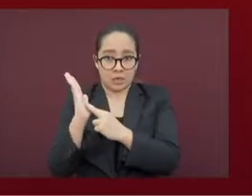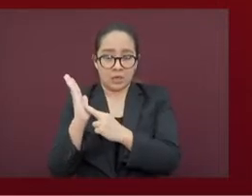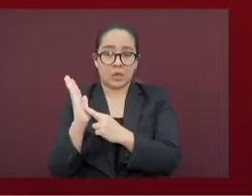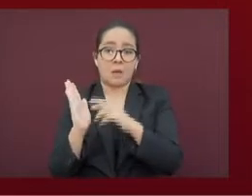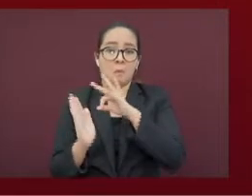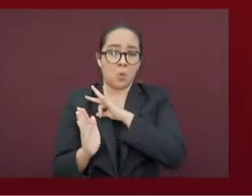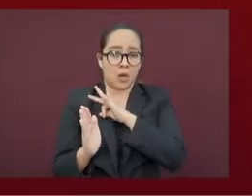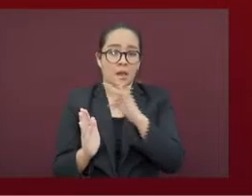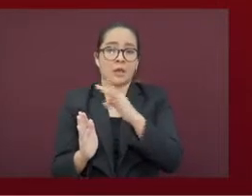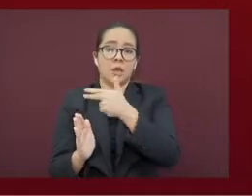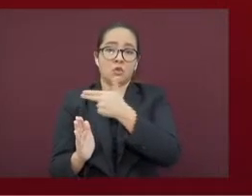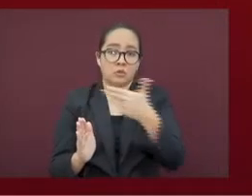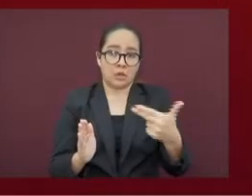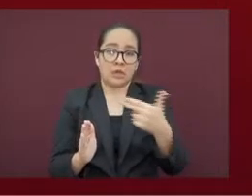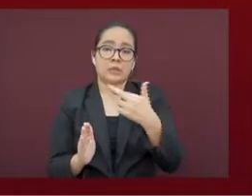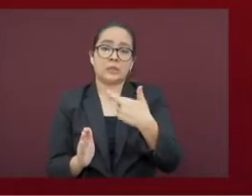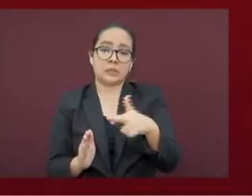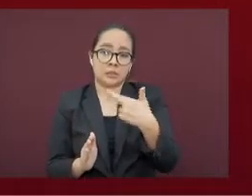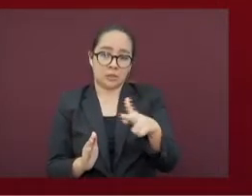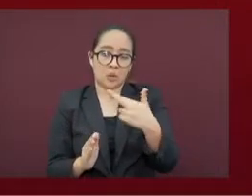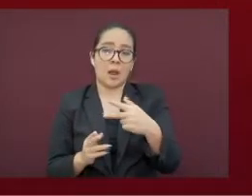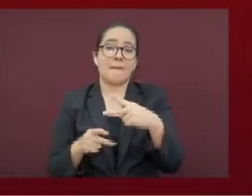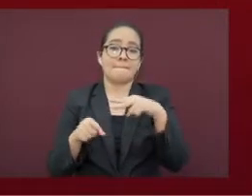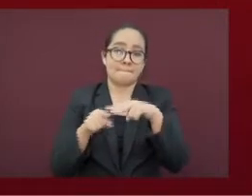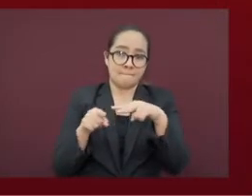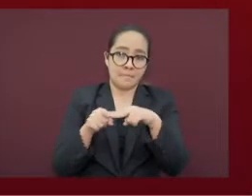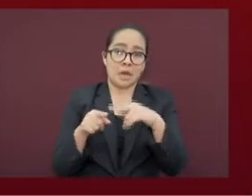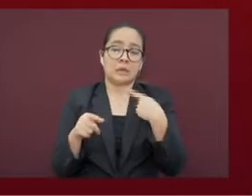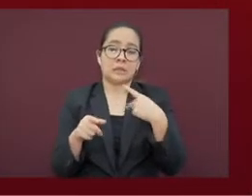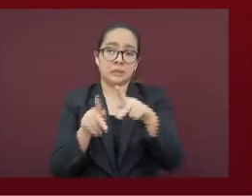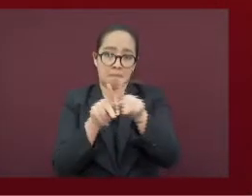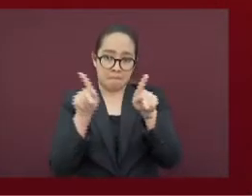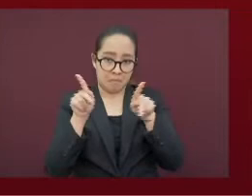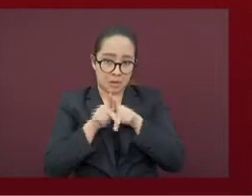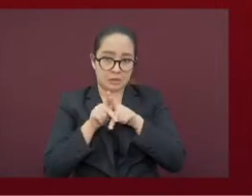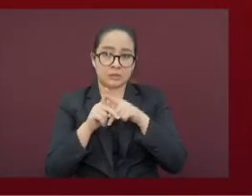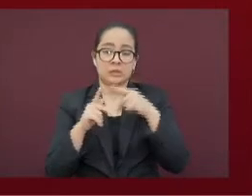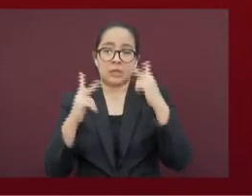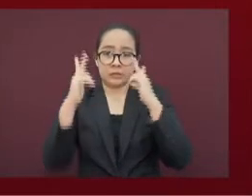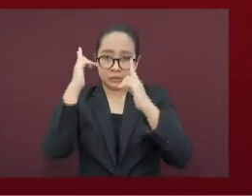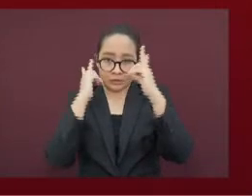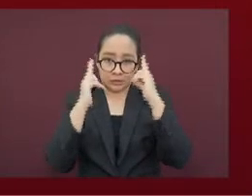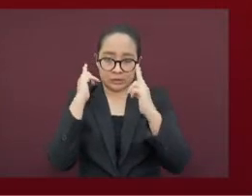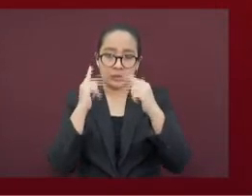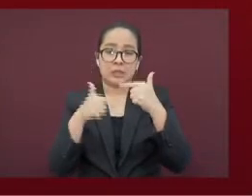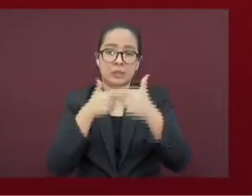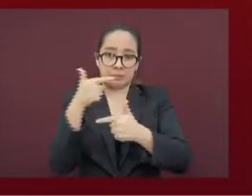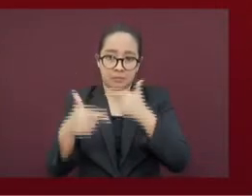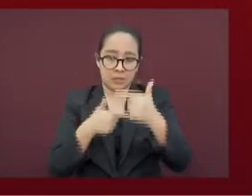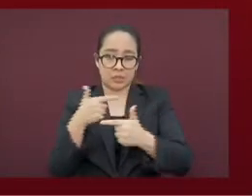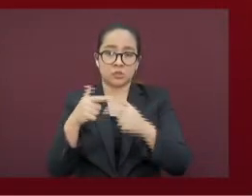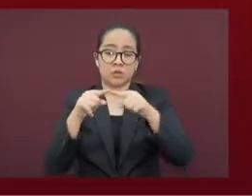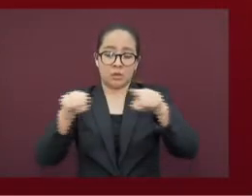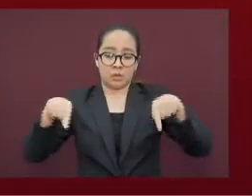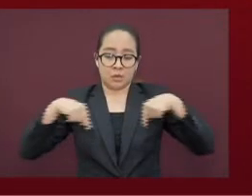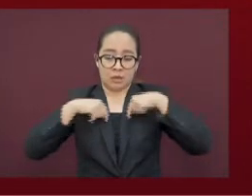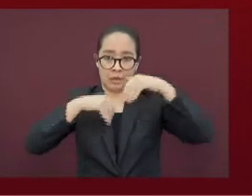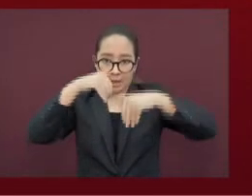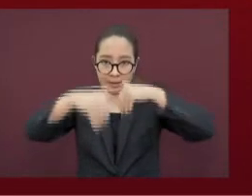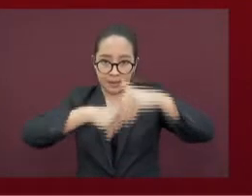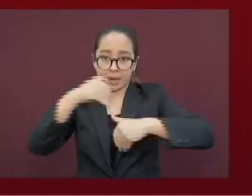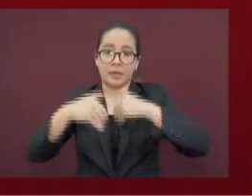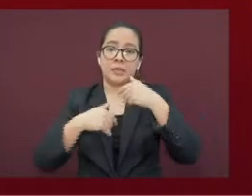hoteles, restaurantes, parques y plazas, estéticas y gimnasios, albercas, centros